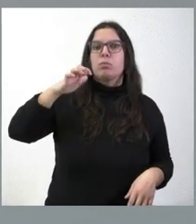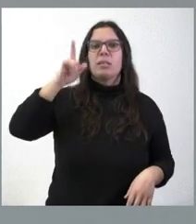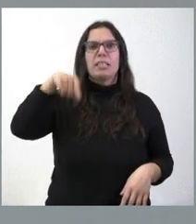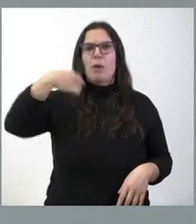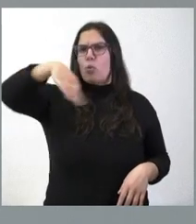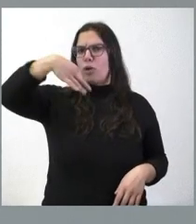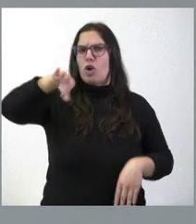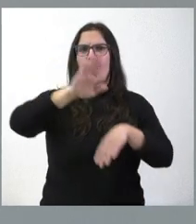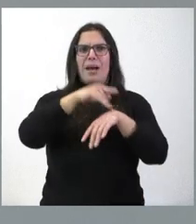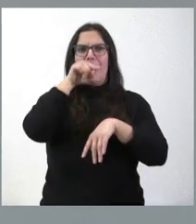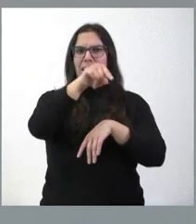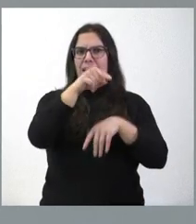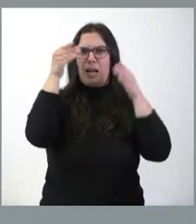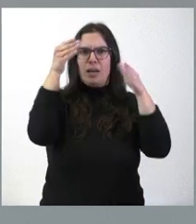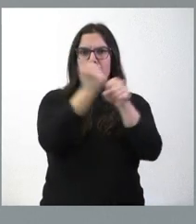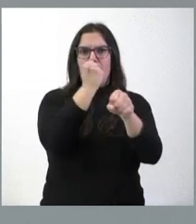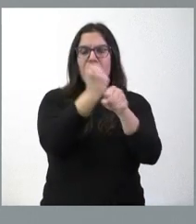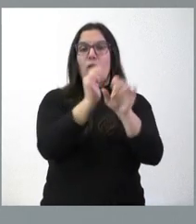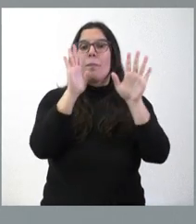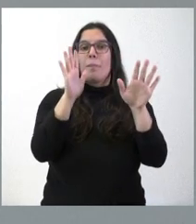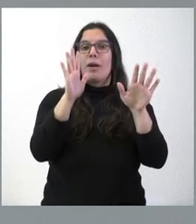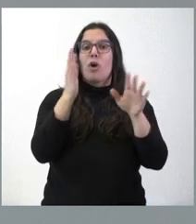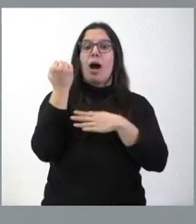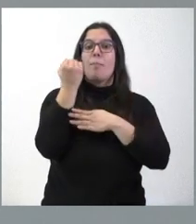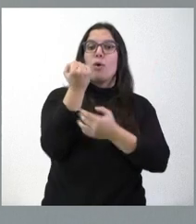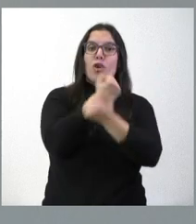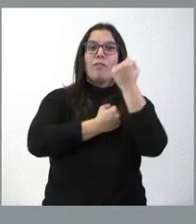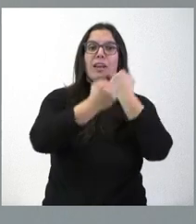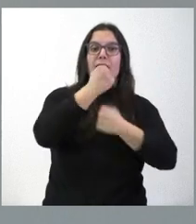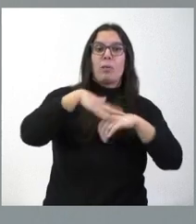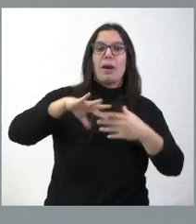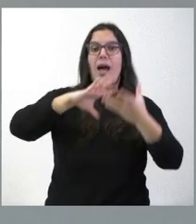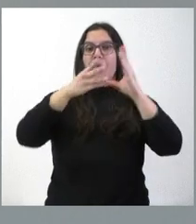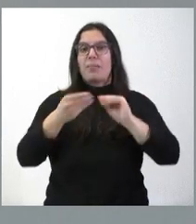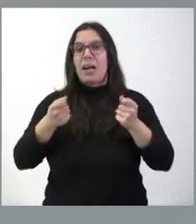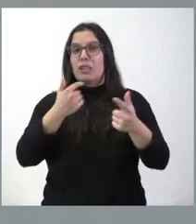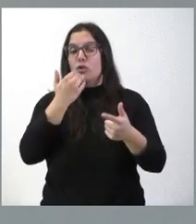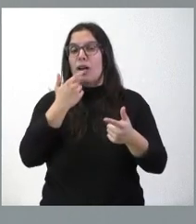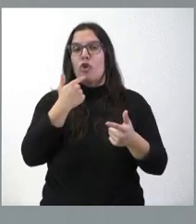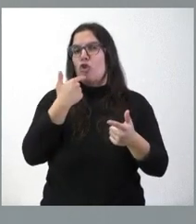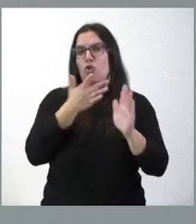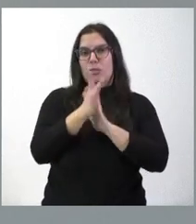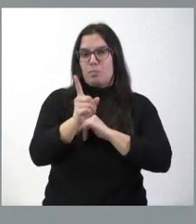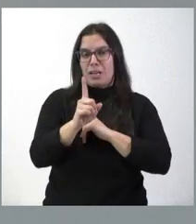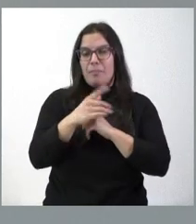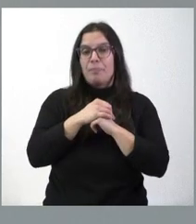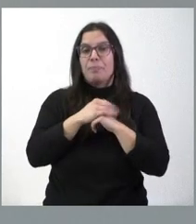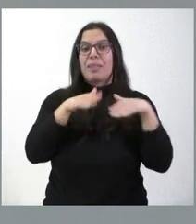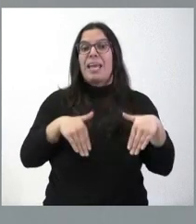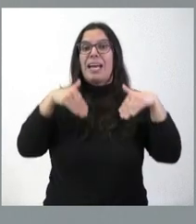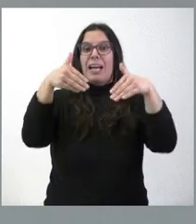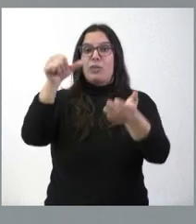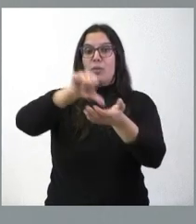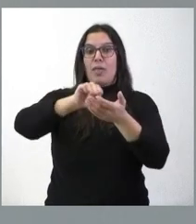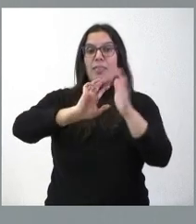la agencia, aunque no describe el apoyo financiero para posible adaptación y gastos. La candidatura de León